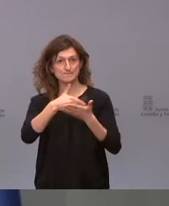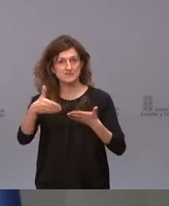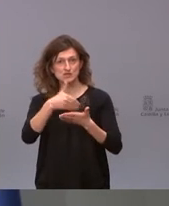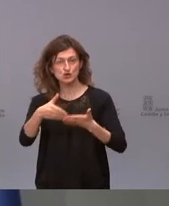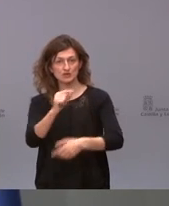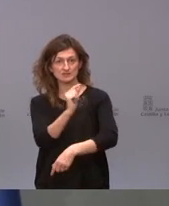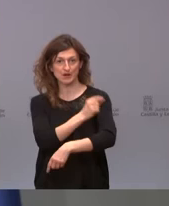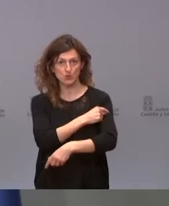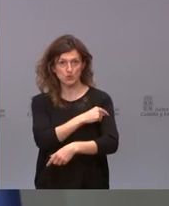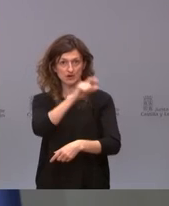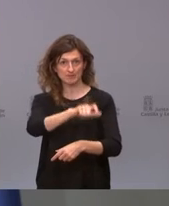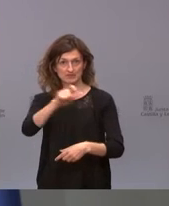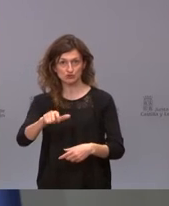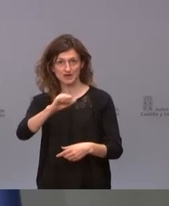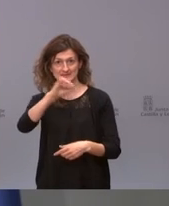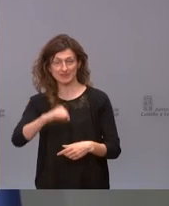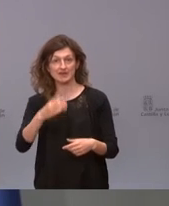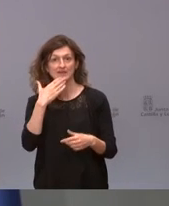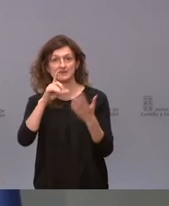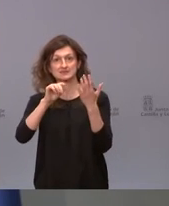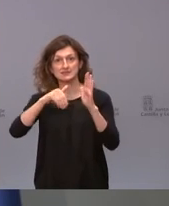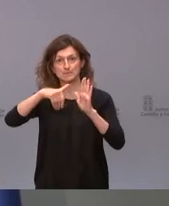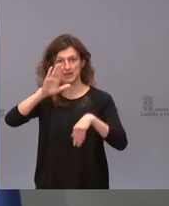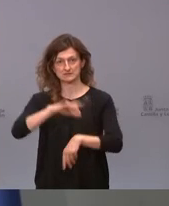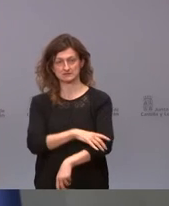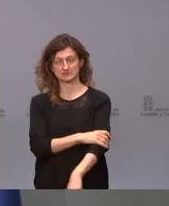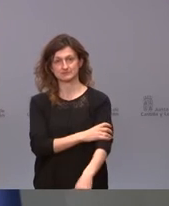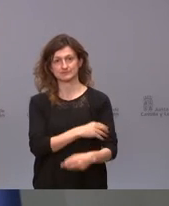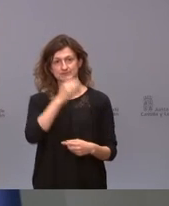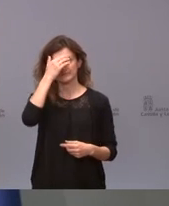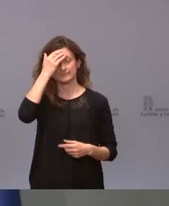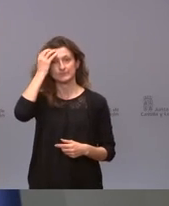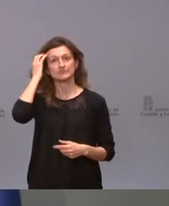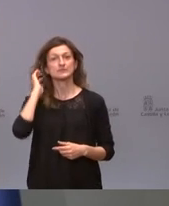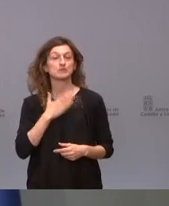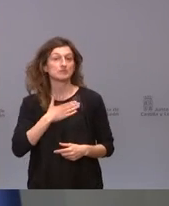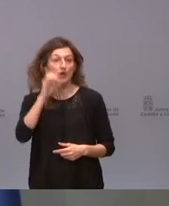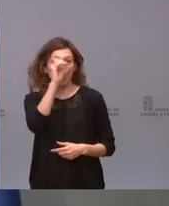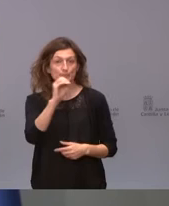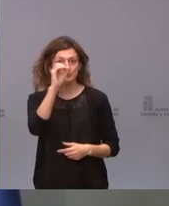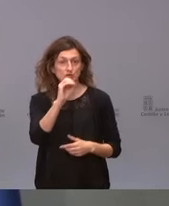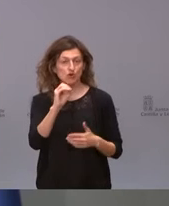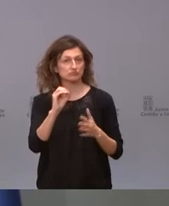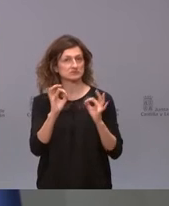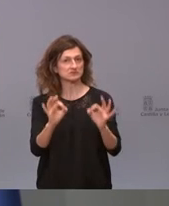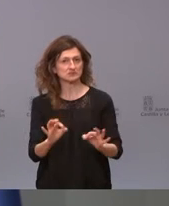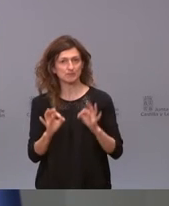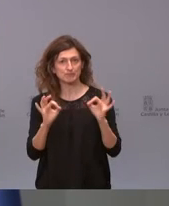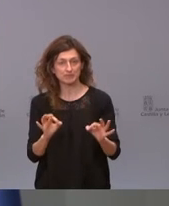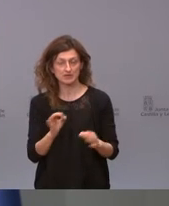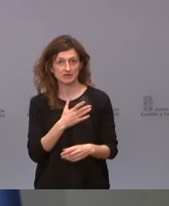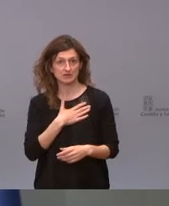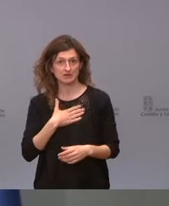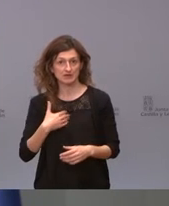vacunas a toda la población de AstraZeneca mayor de 60 años y nuestra opinión ha sido siempre y